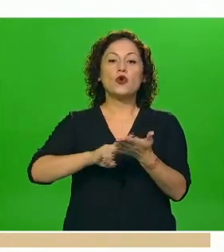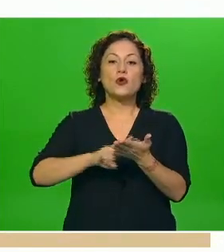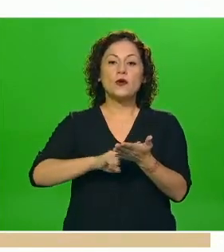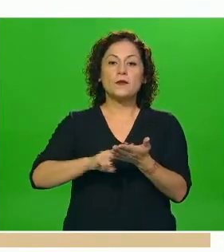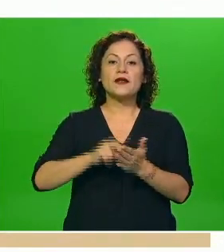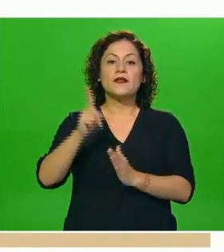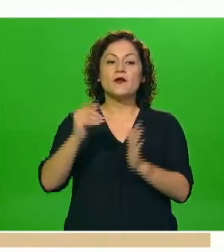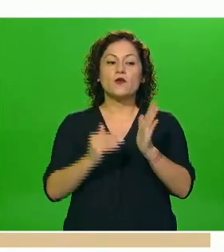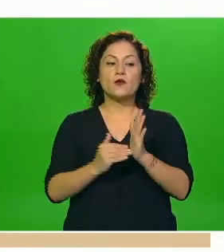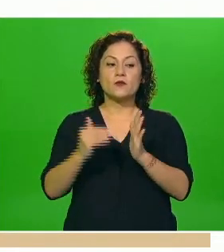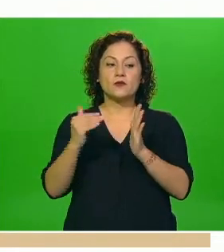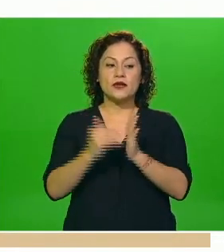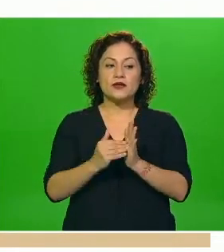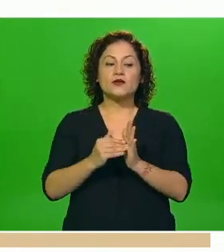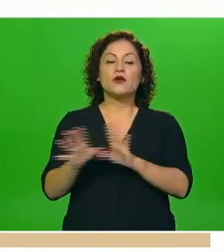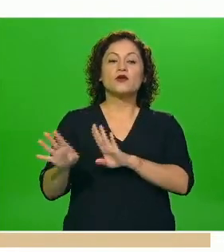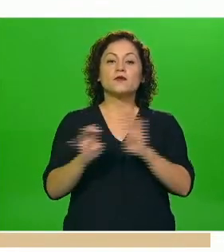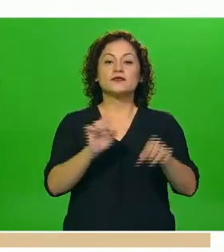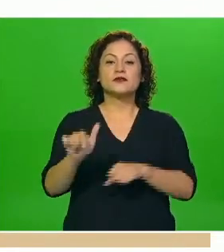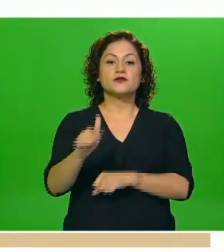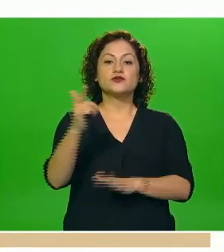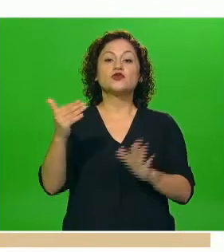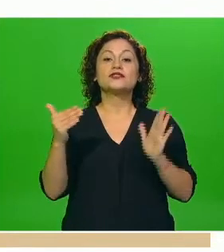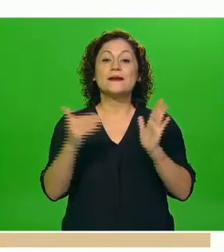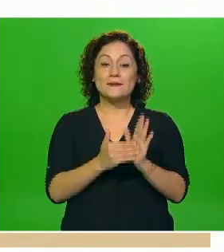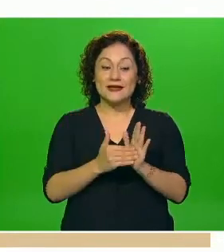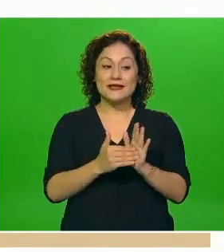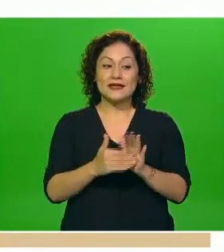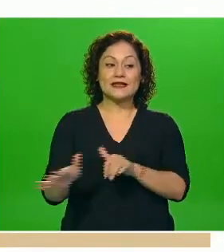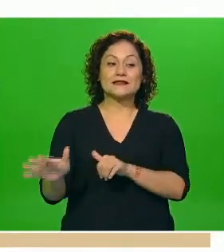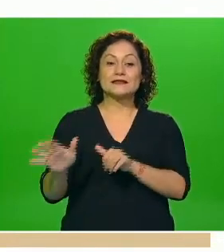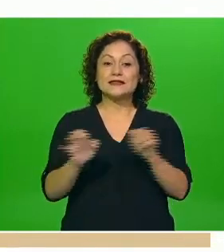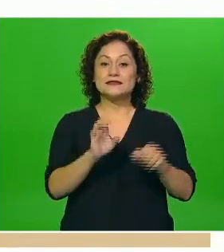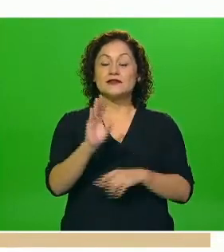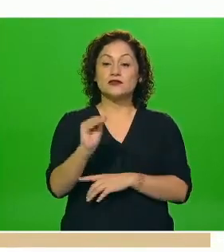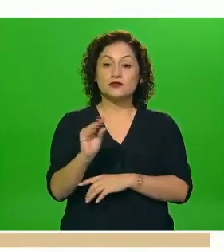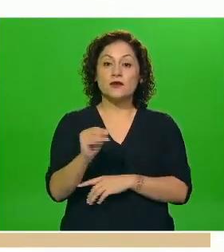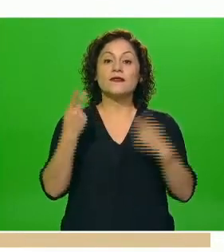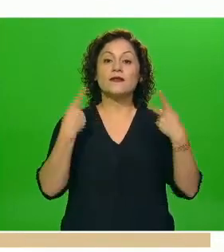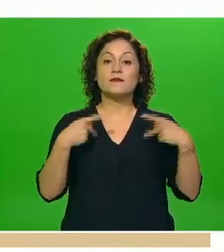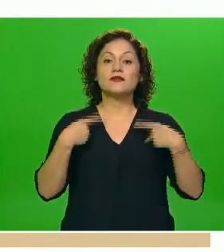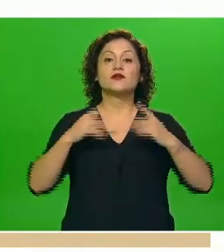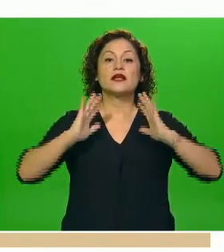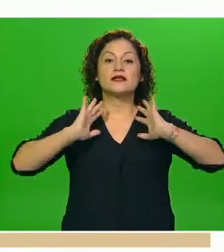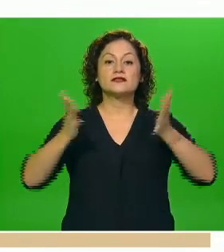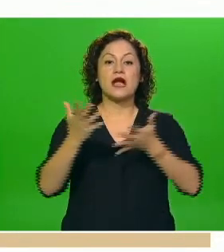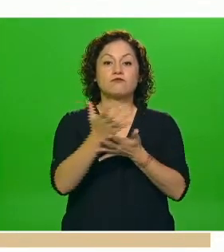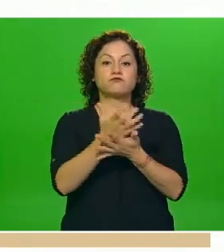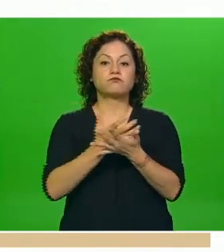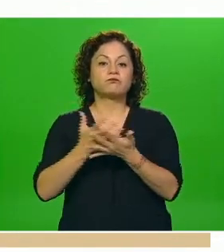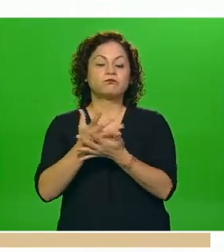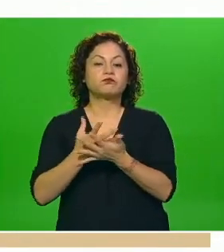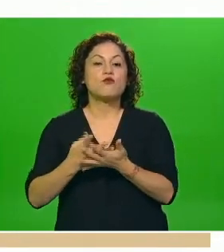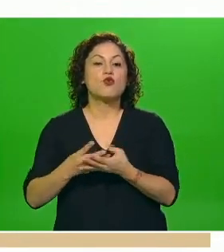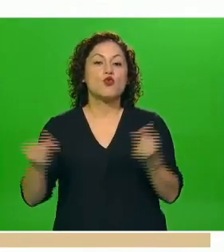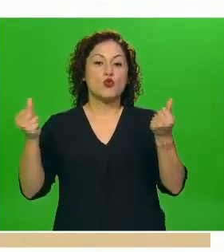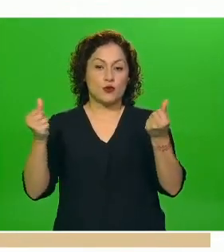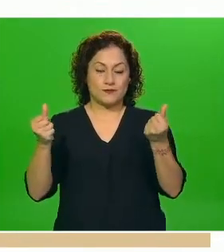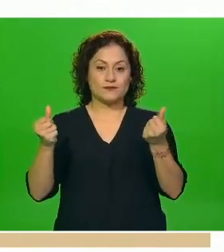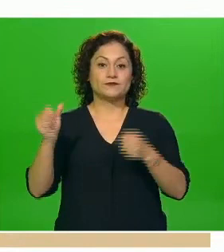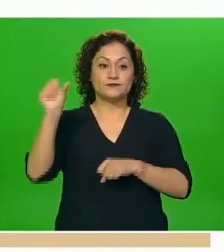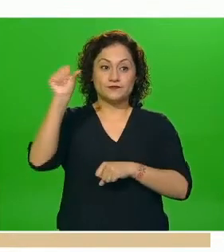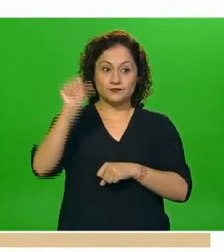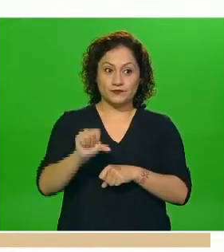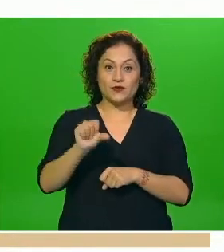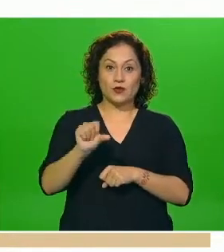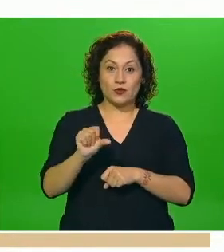millón novecientos doce mil seiscientos noventa personas que son personas recuperadas y la cifra que tenemos el día de hoy de